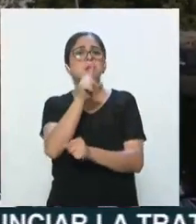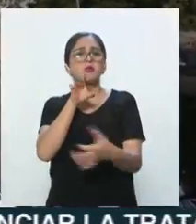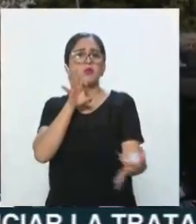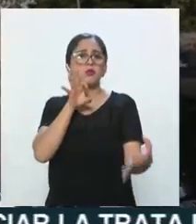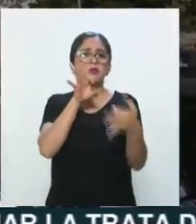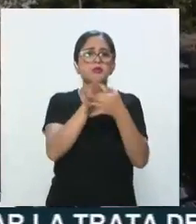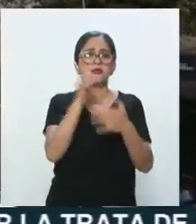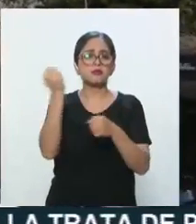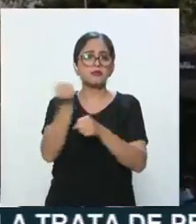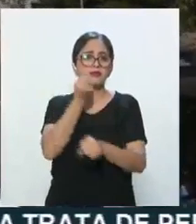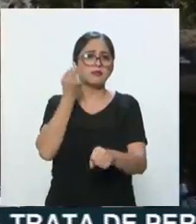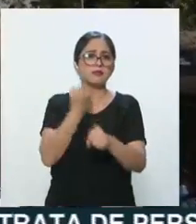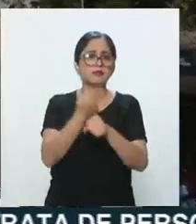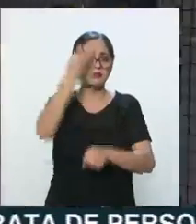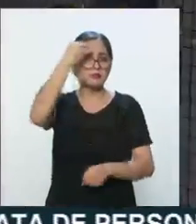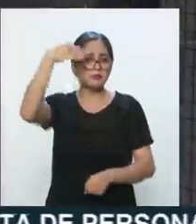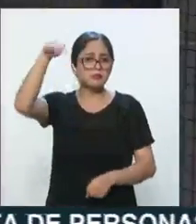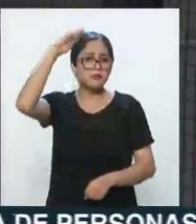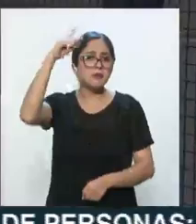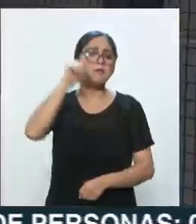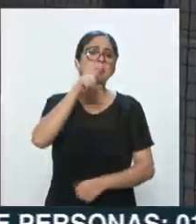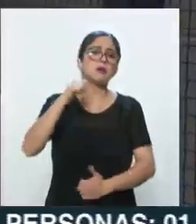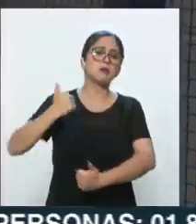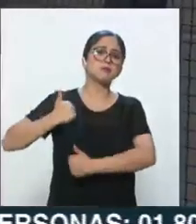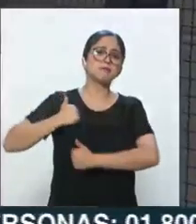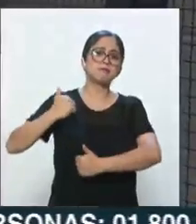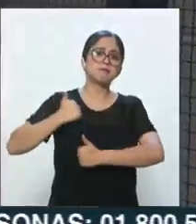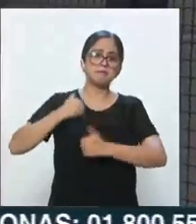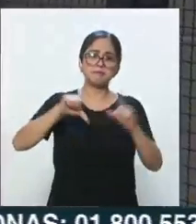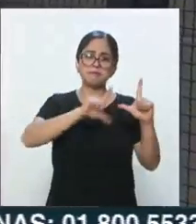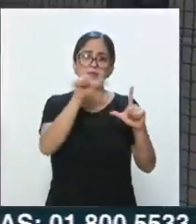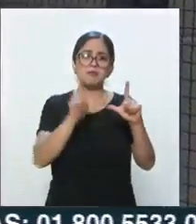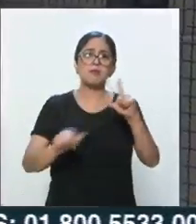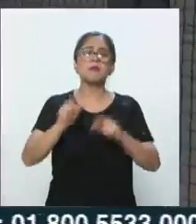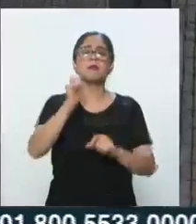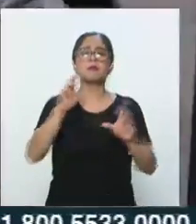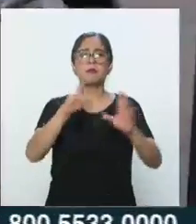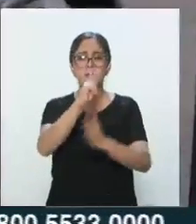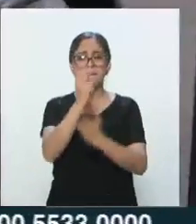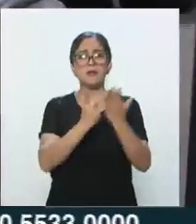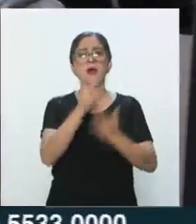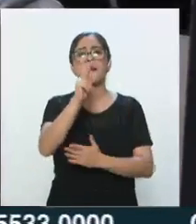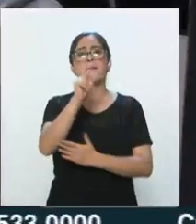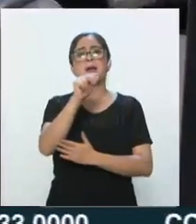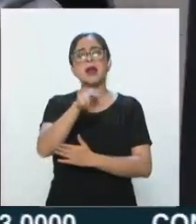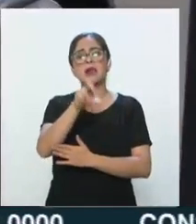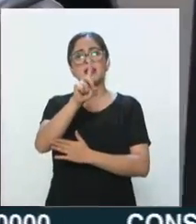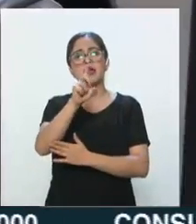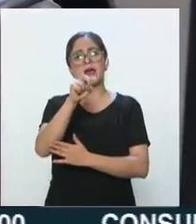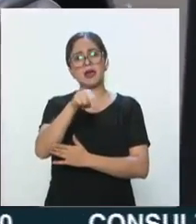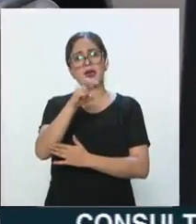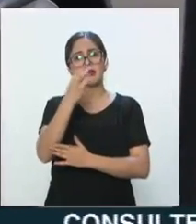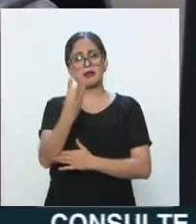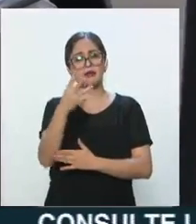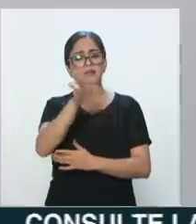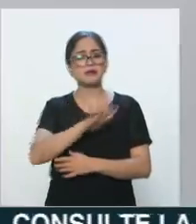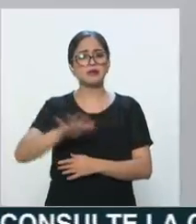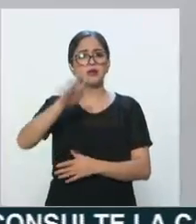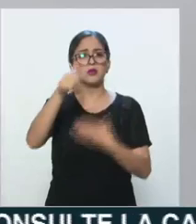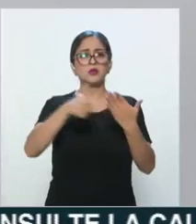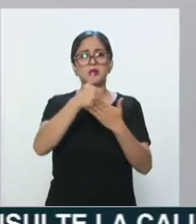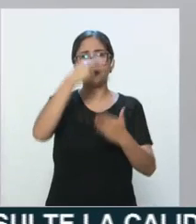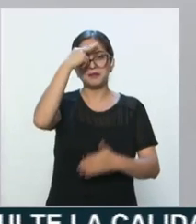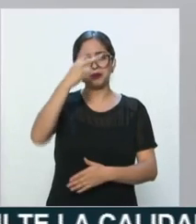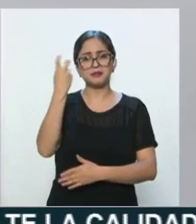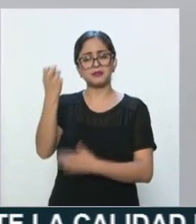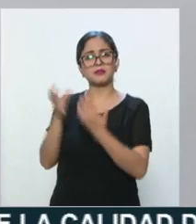apoyo de la Secretaría de Marina y Defensa Nacional con la implementación del Plan DN-III para el Valle de México. Así lo destacó